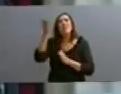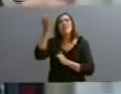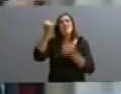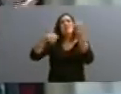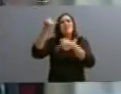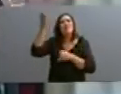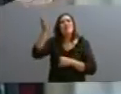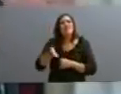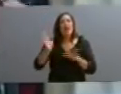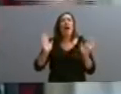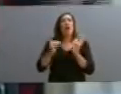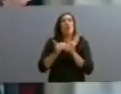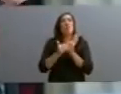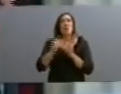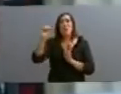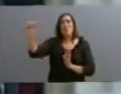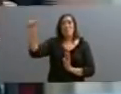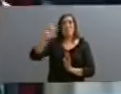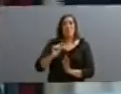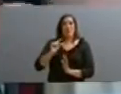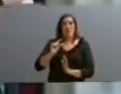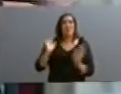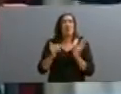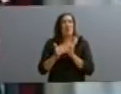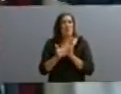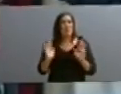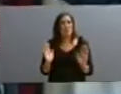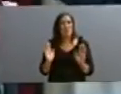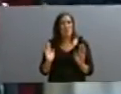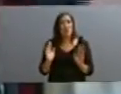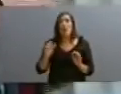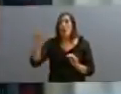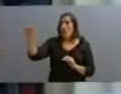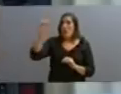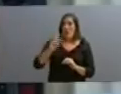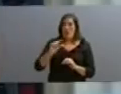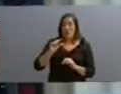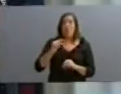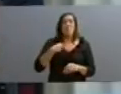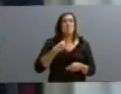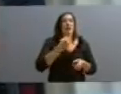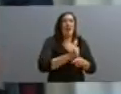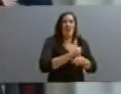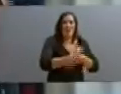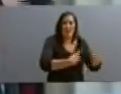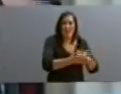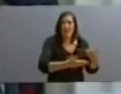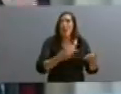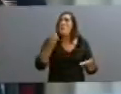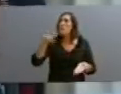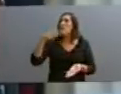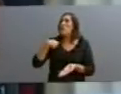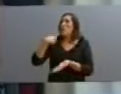no es en sí mismo el crédito, porque la contraparte del endeudamiento es el otorgamiento de un crédito, pero el endeudamiento para pagar